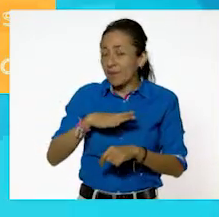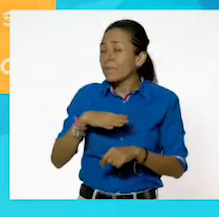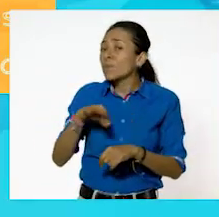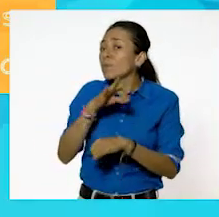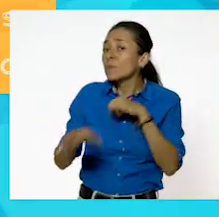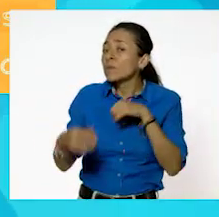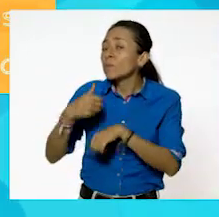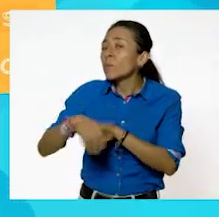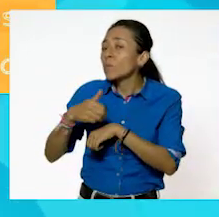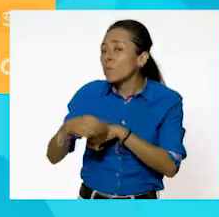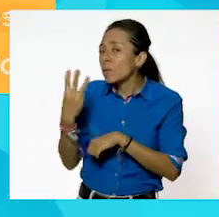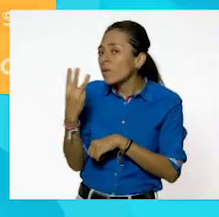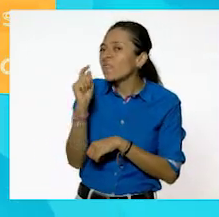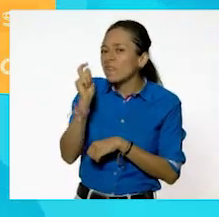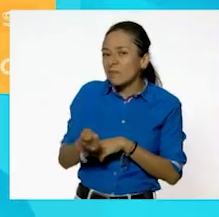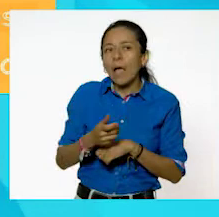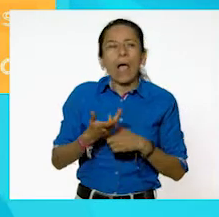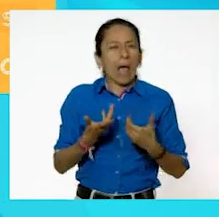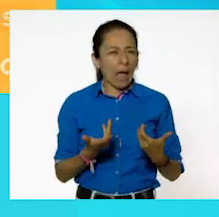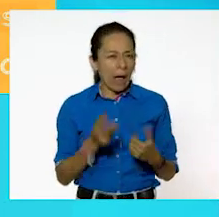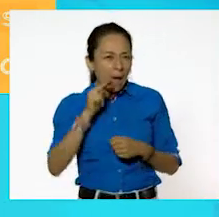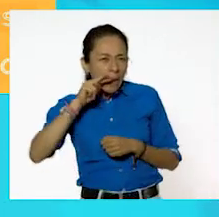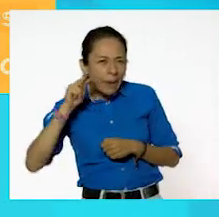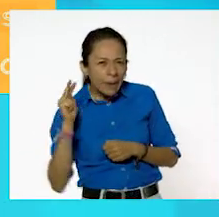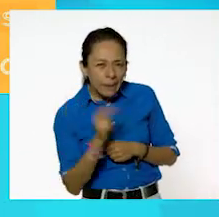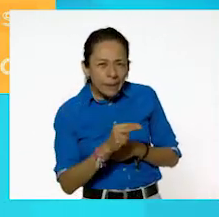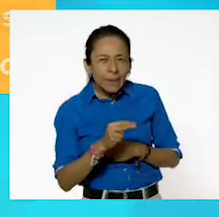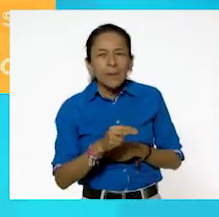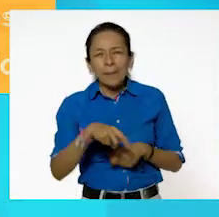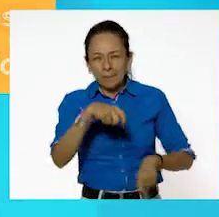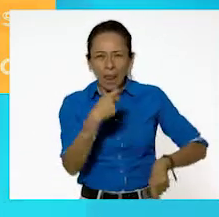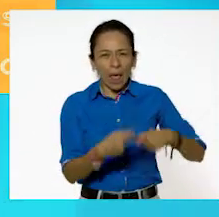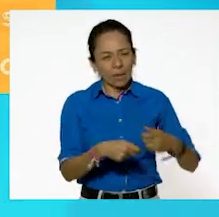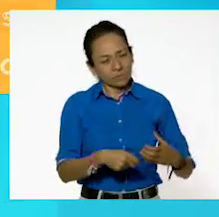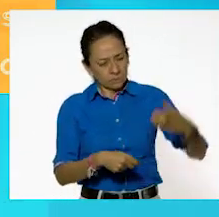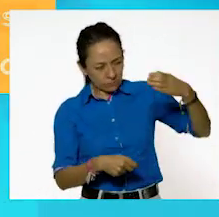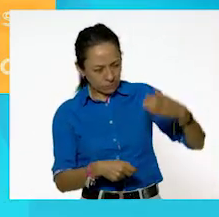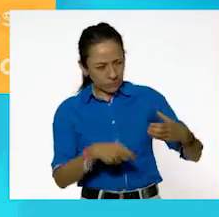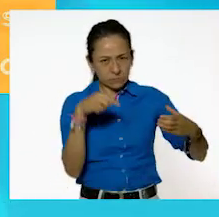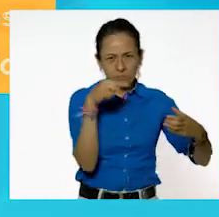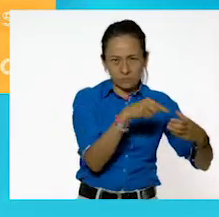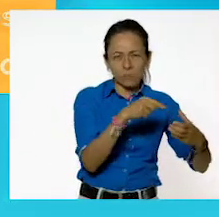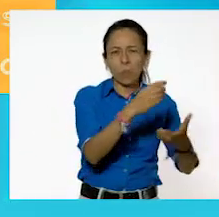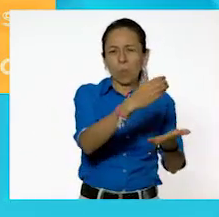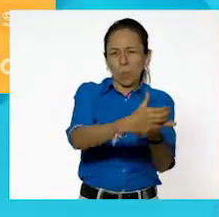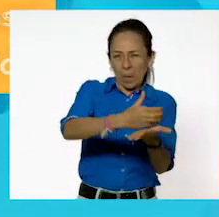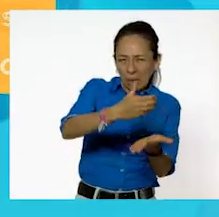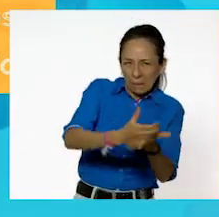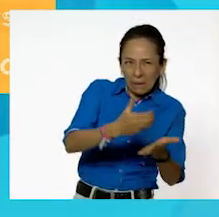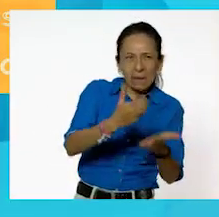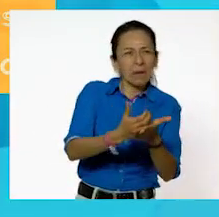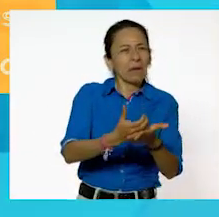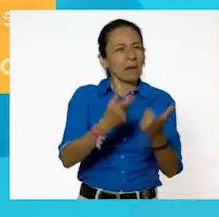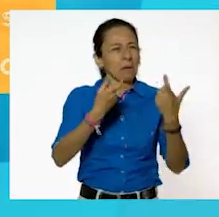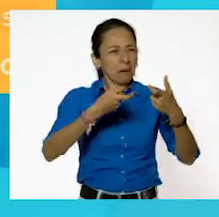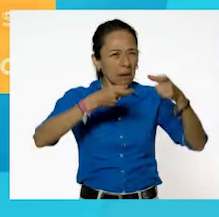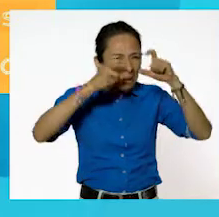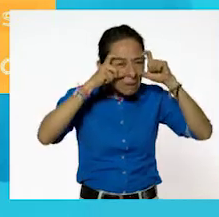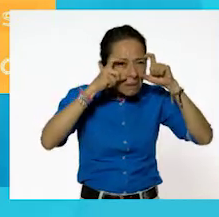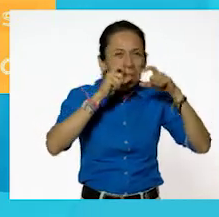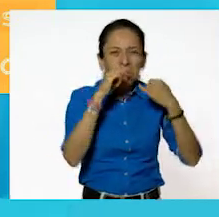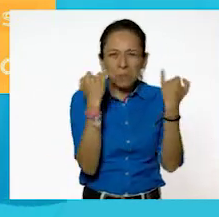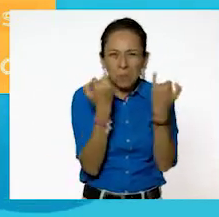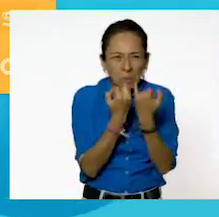ver ahí un frasquito de plástico, un cuaderno y unas gafas y podemos ver también un sillón.